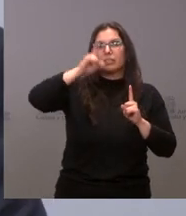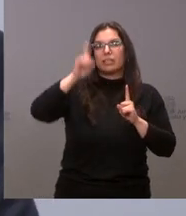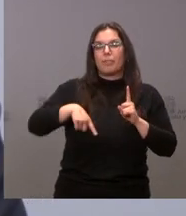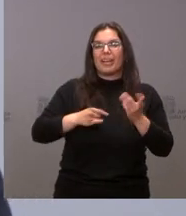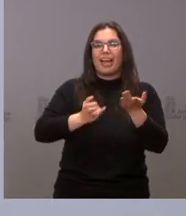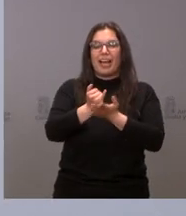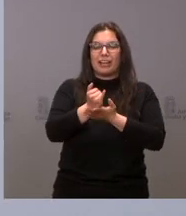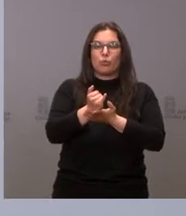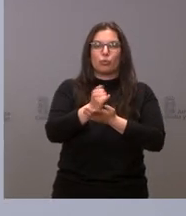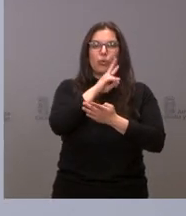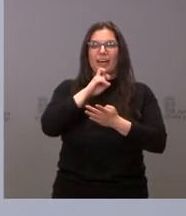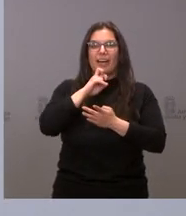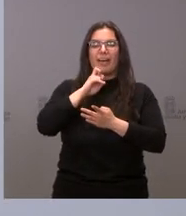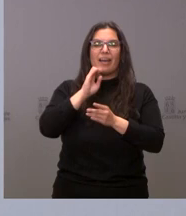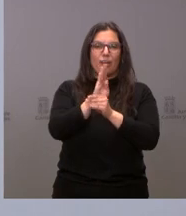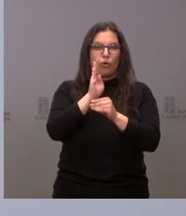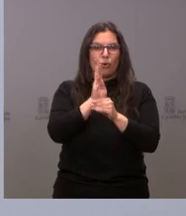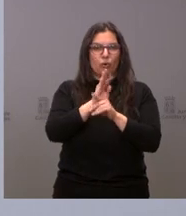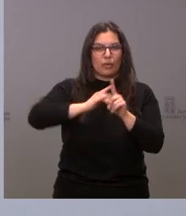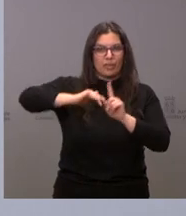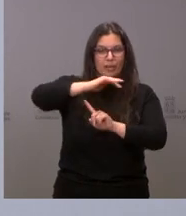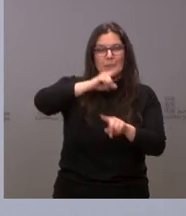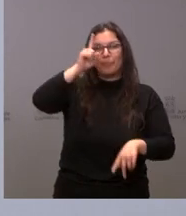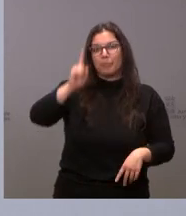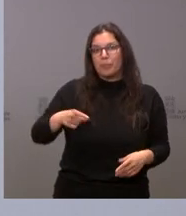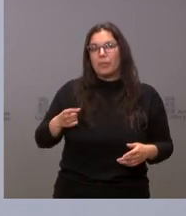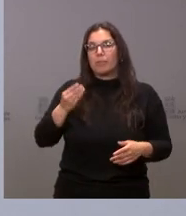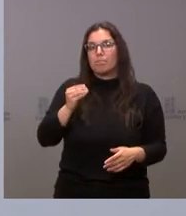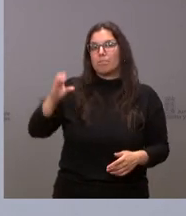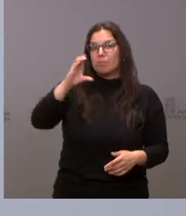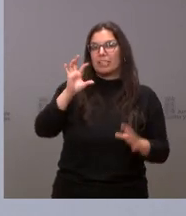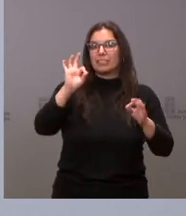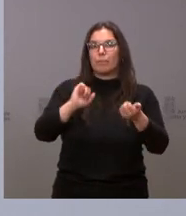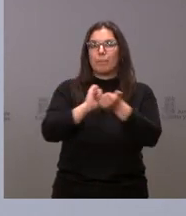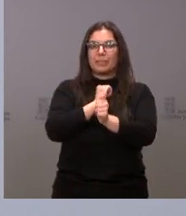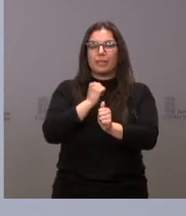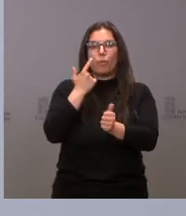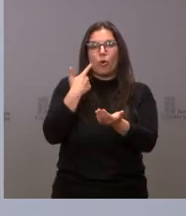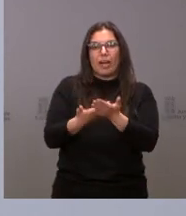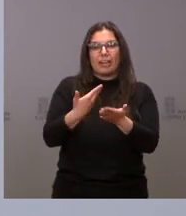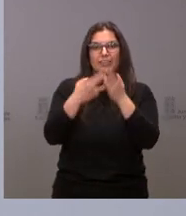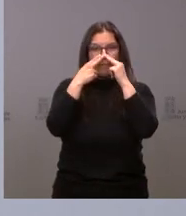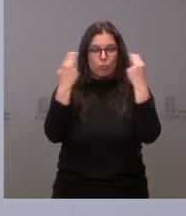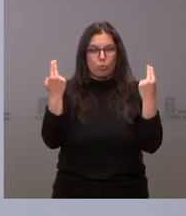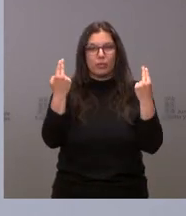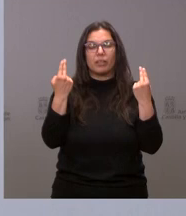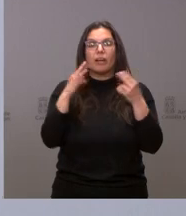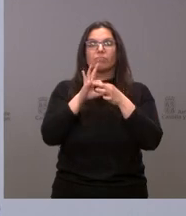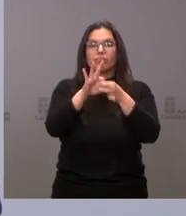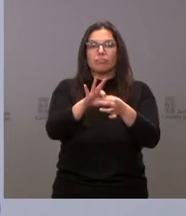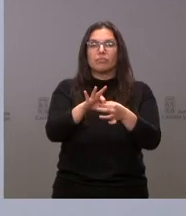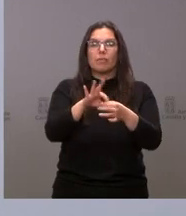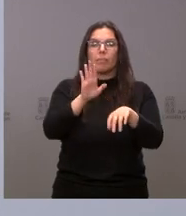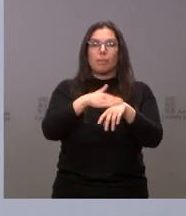ecológica. También vamos a incrementar la dotación para préstamos con garantías públicas destinadas a